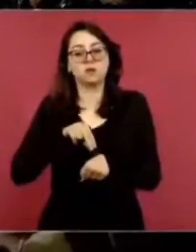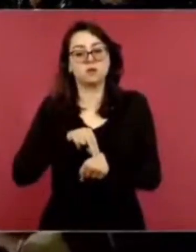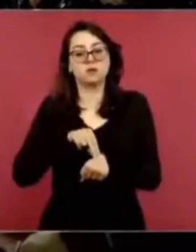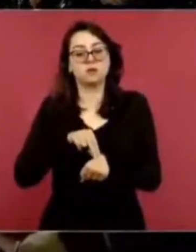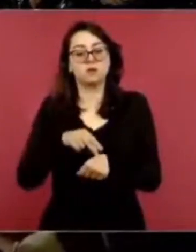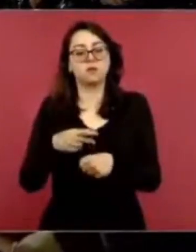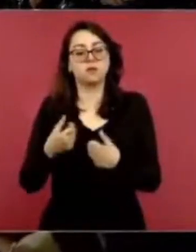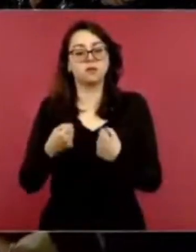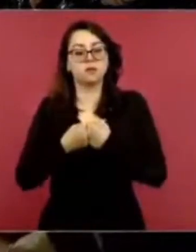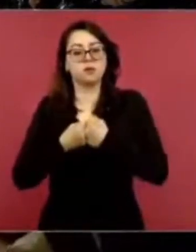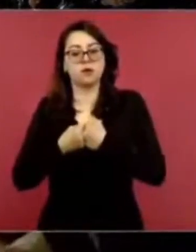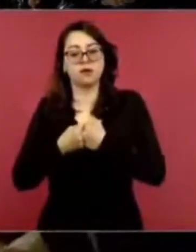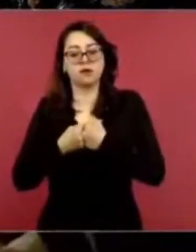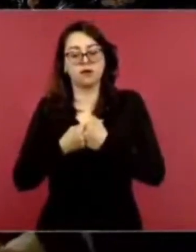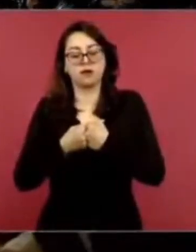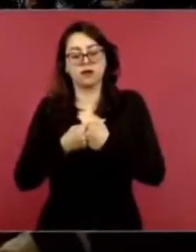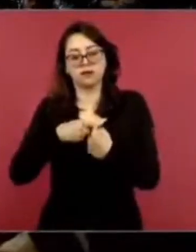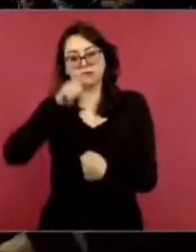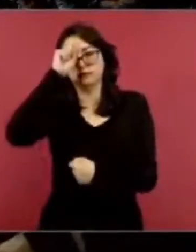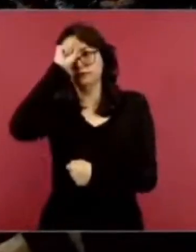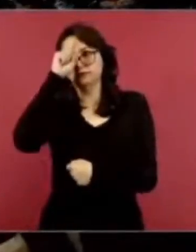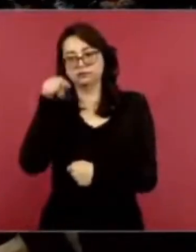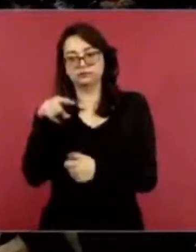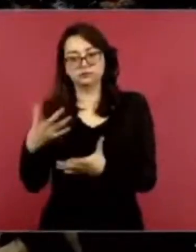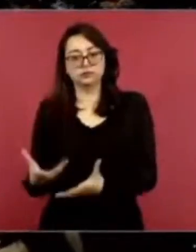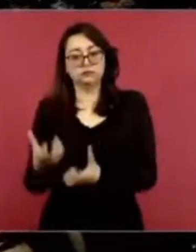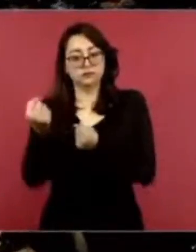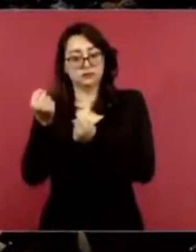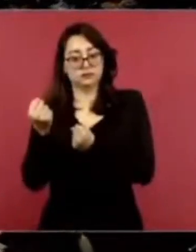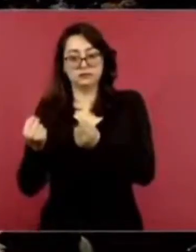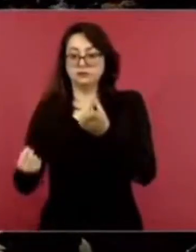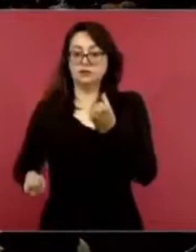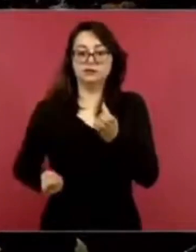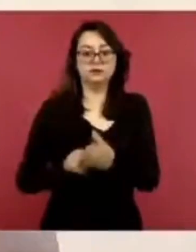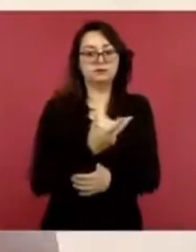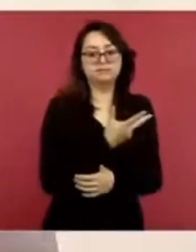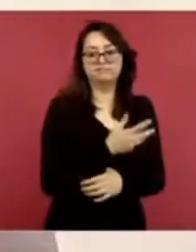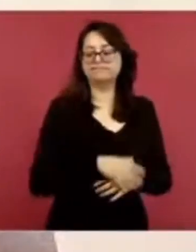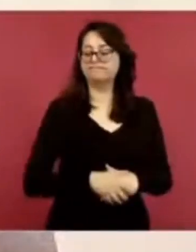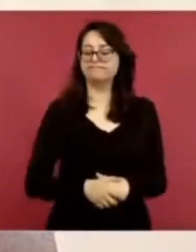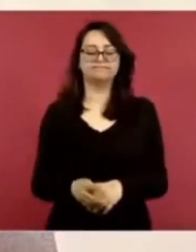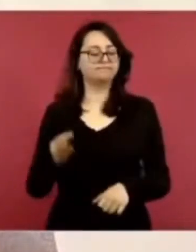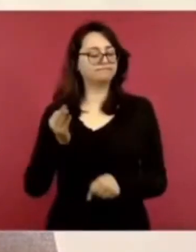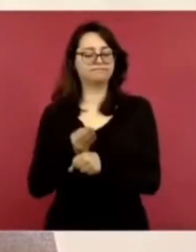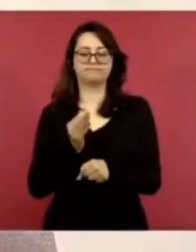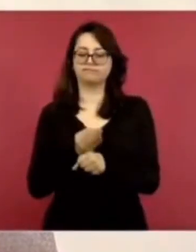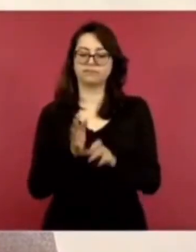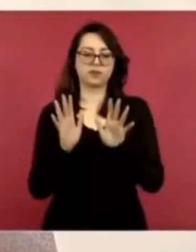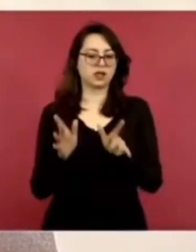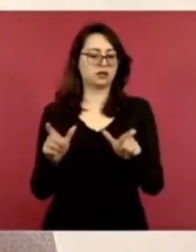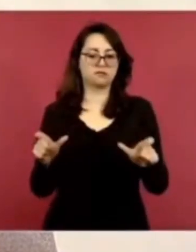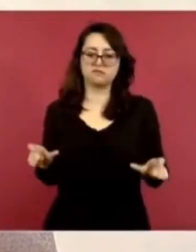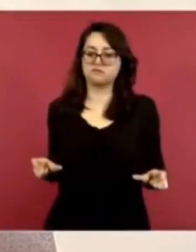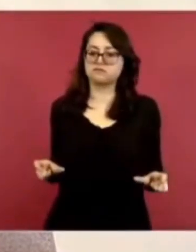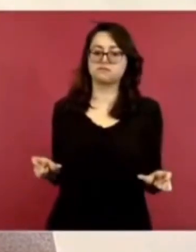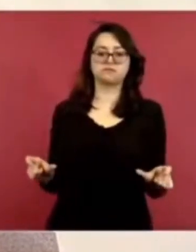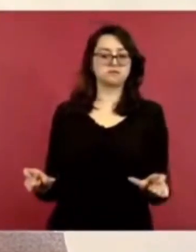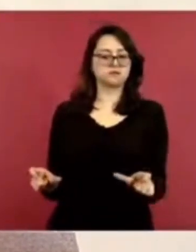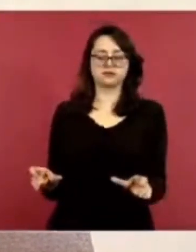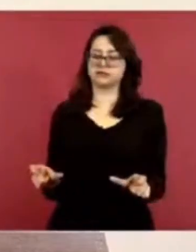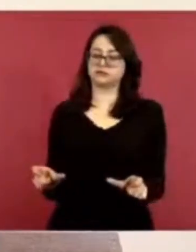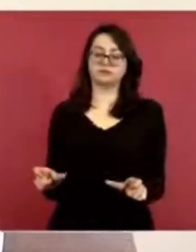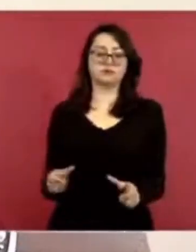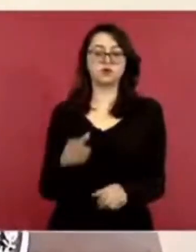¿no hubo posibilidad de sacarla ahora que se abrió el cordón humanitario? Hay un bloqueo completo, no se está permitiendo la entrada